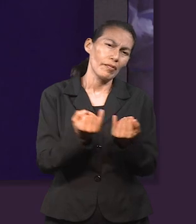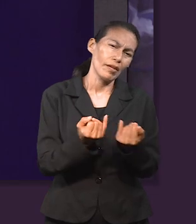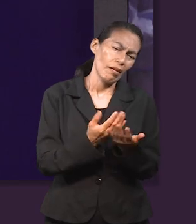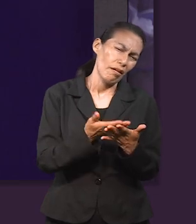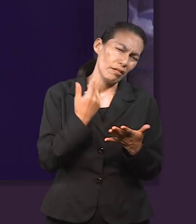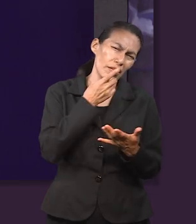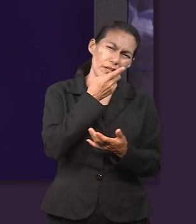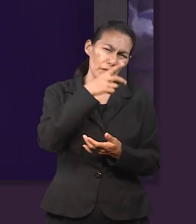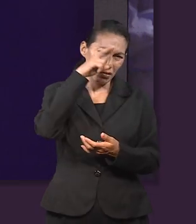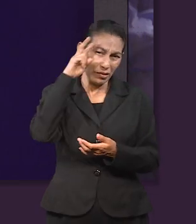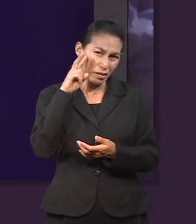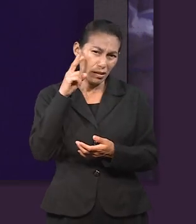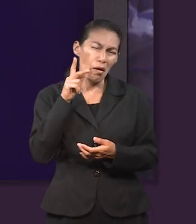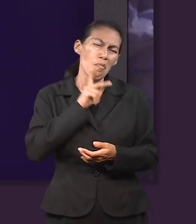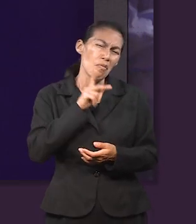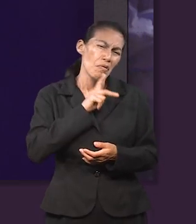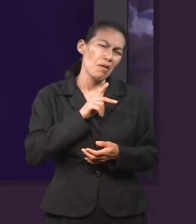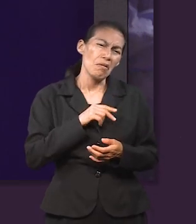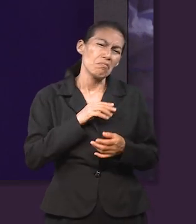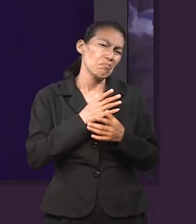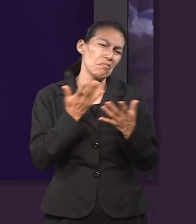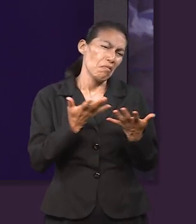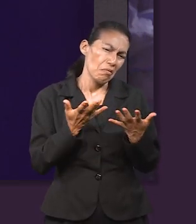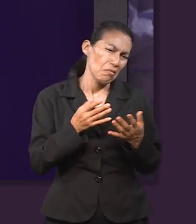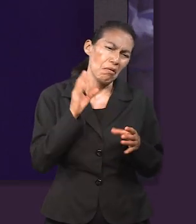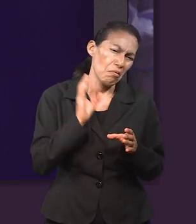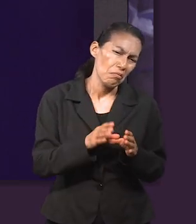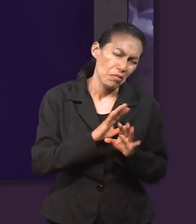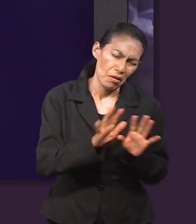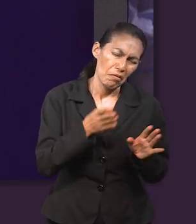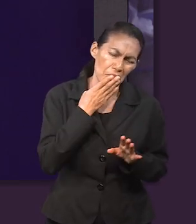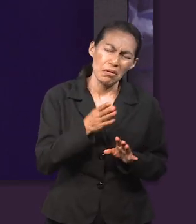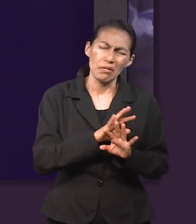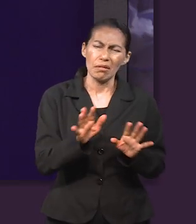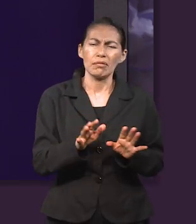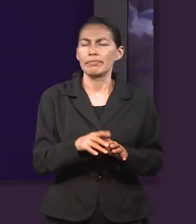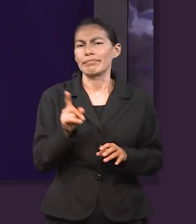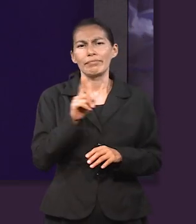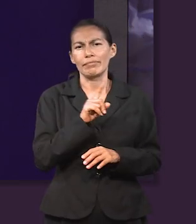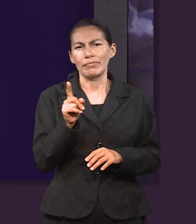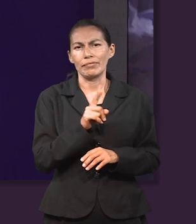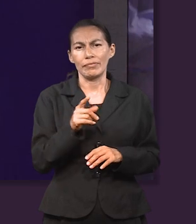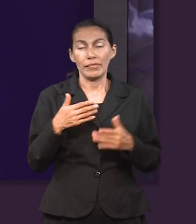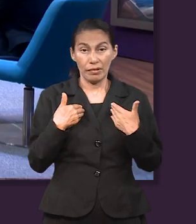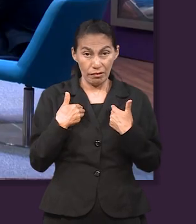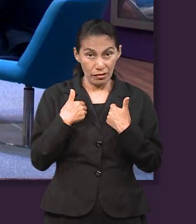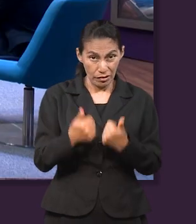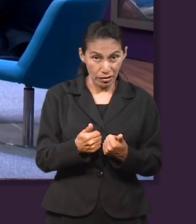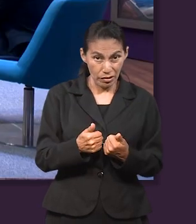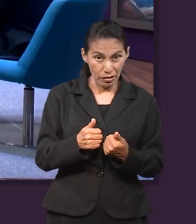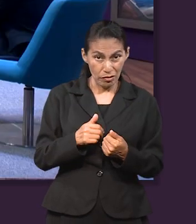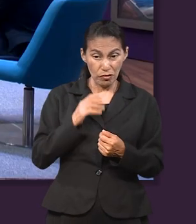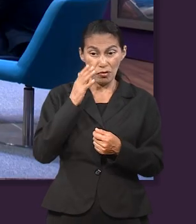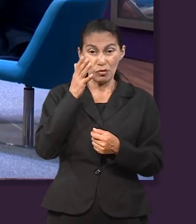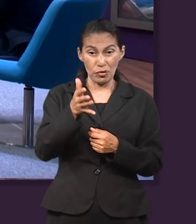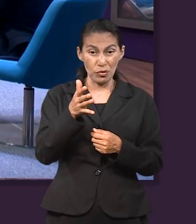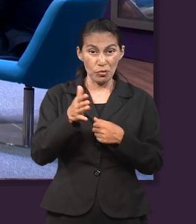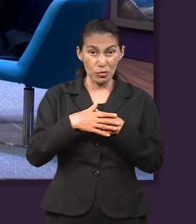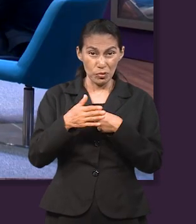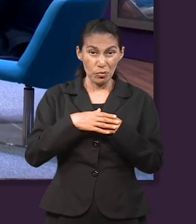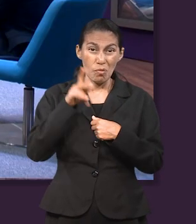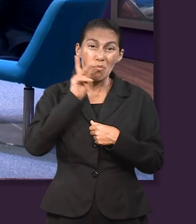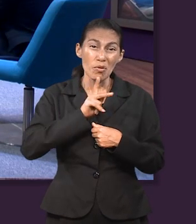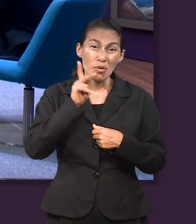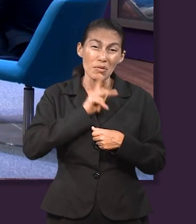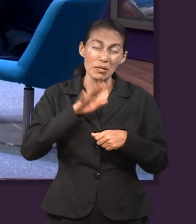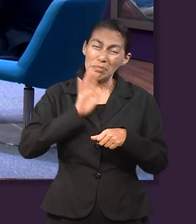Valeria, cuando nosotros estamos en pruebas, no solamente es para, pues, enfrentarlas y ya salimos de la prueba y estar